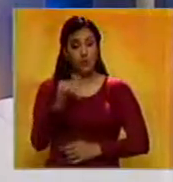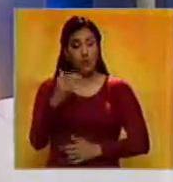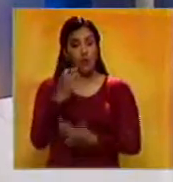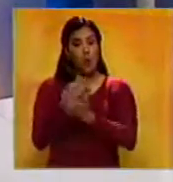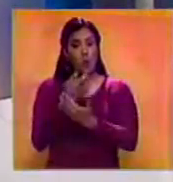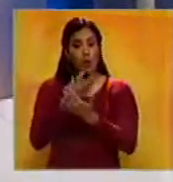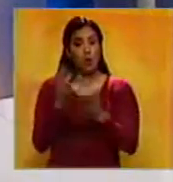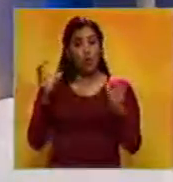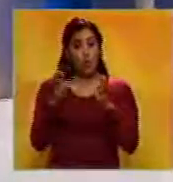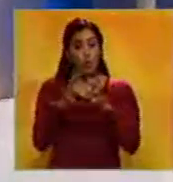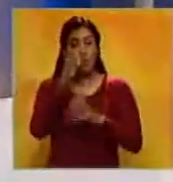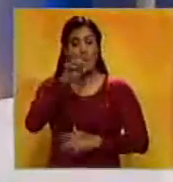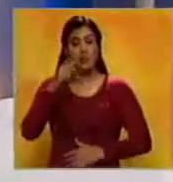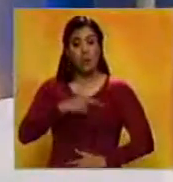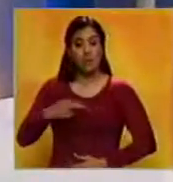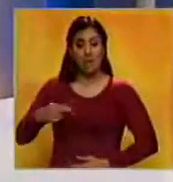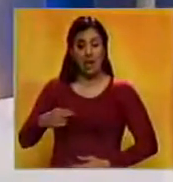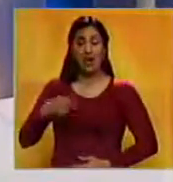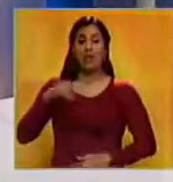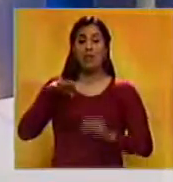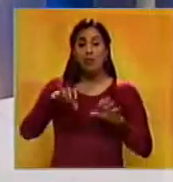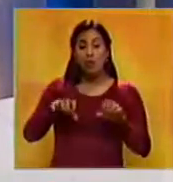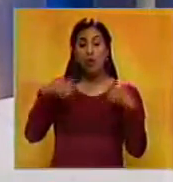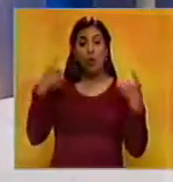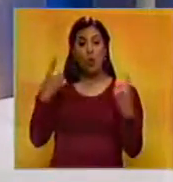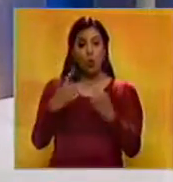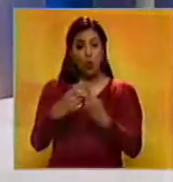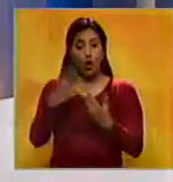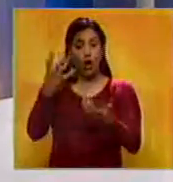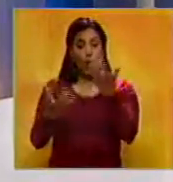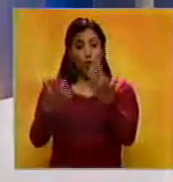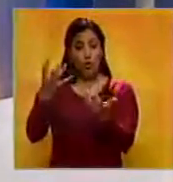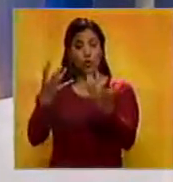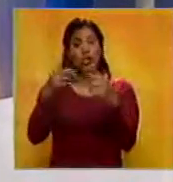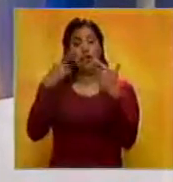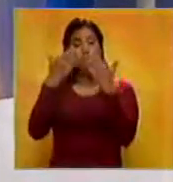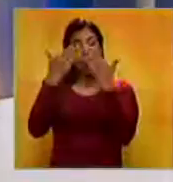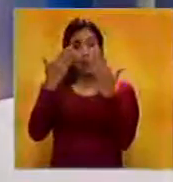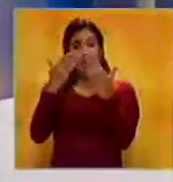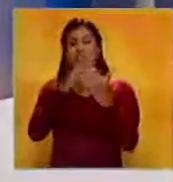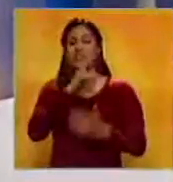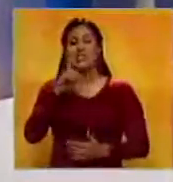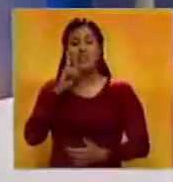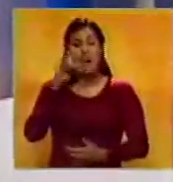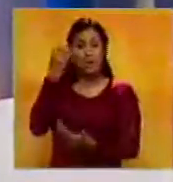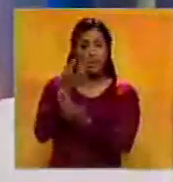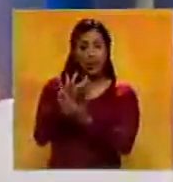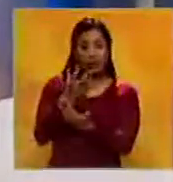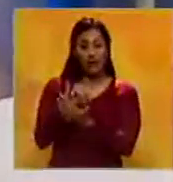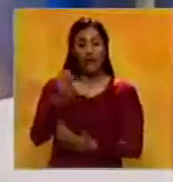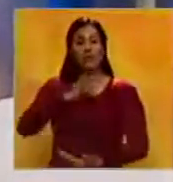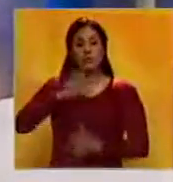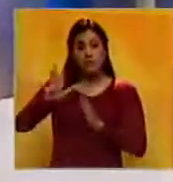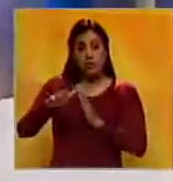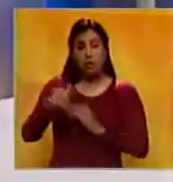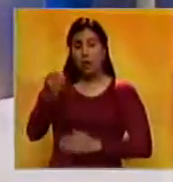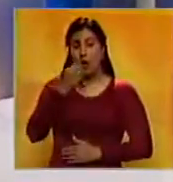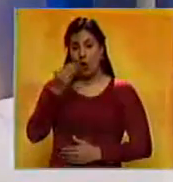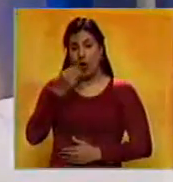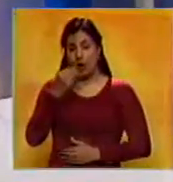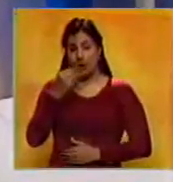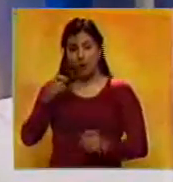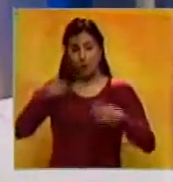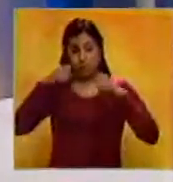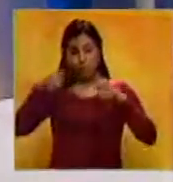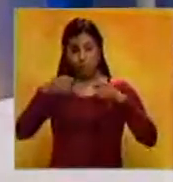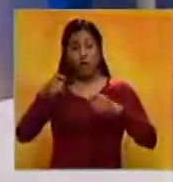Monagas, un grupo de presuntos delincuentes se irrumpieron en el área de la cocina de la unidad educativa Las Carolinas de Maturín, llevando consigo alimentos del